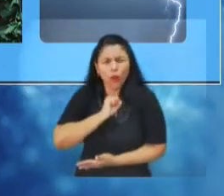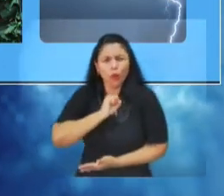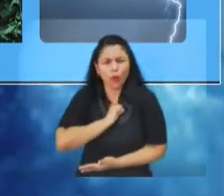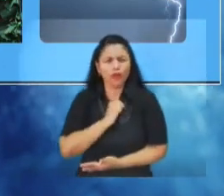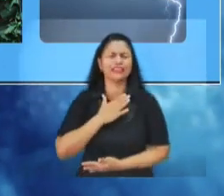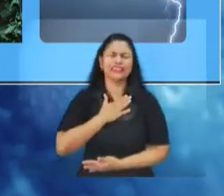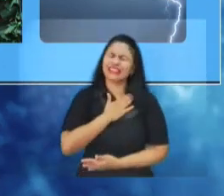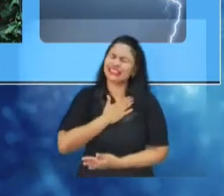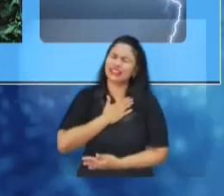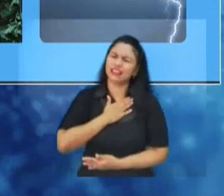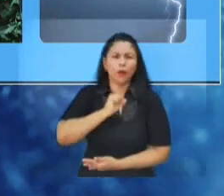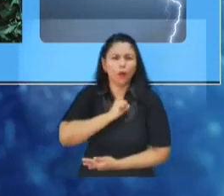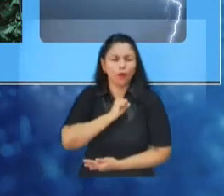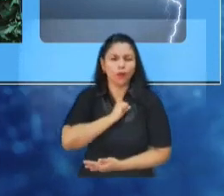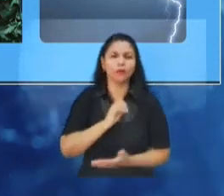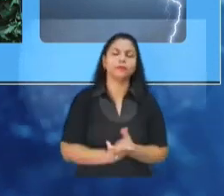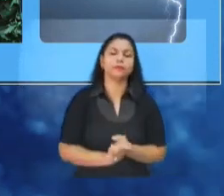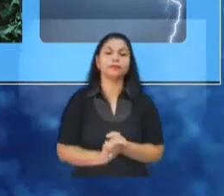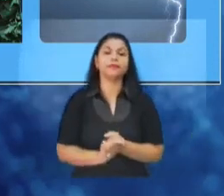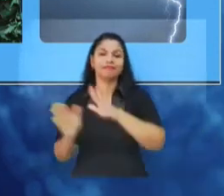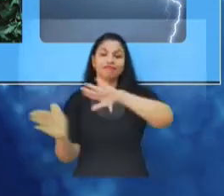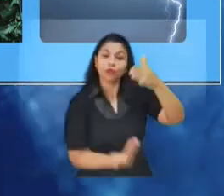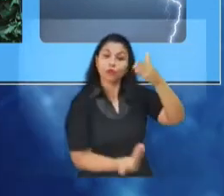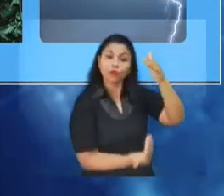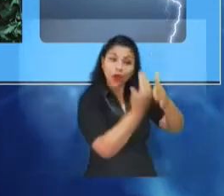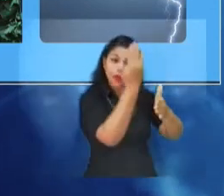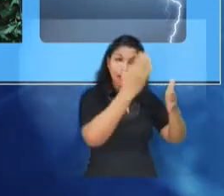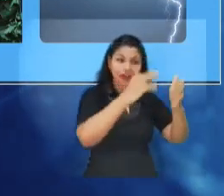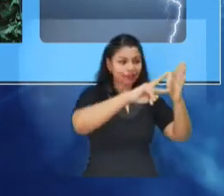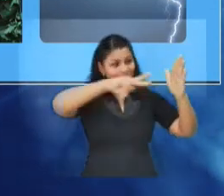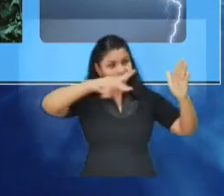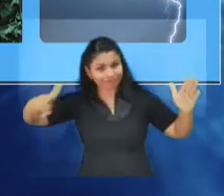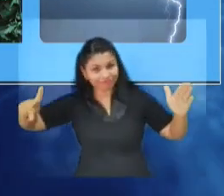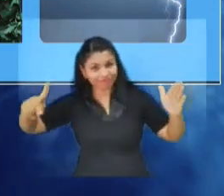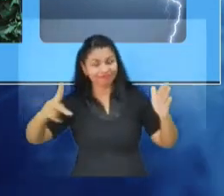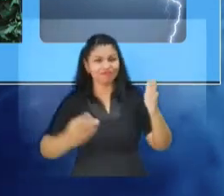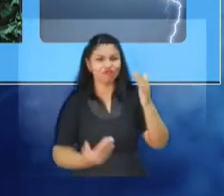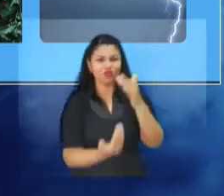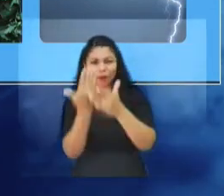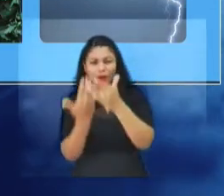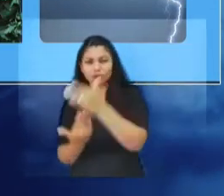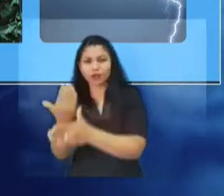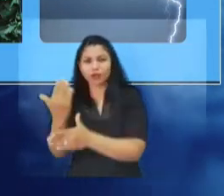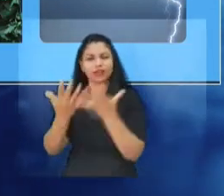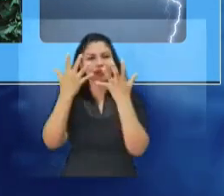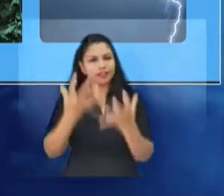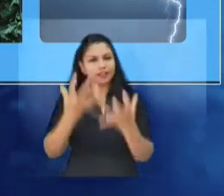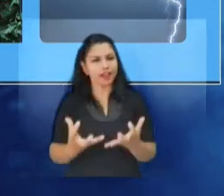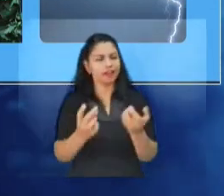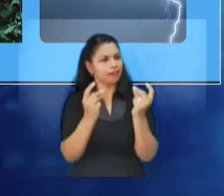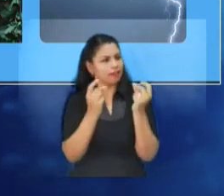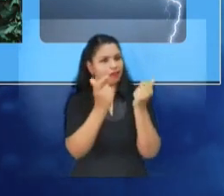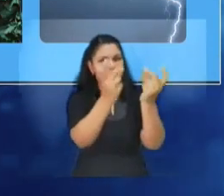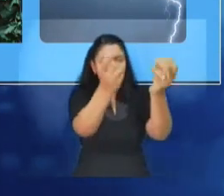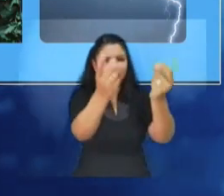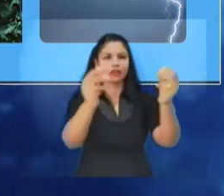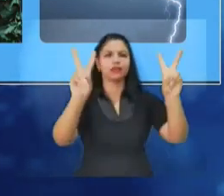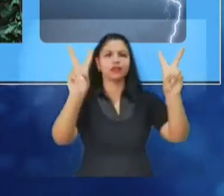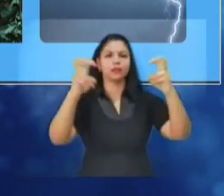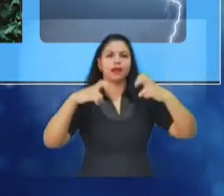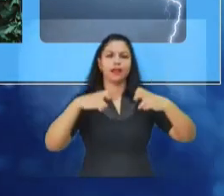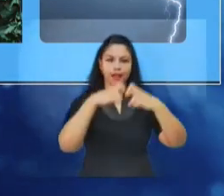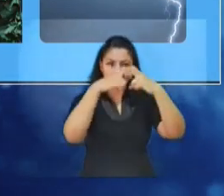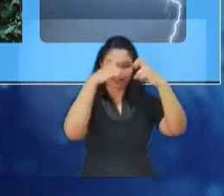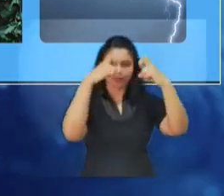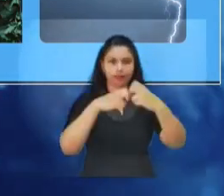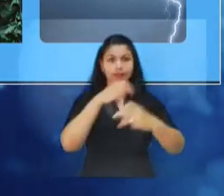Las nuevas tendencias tecnológicas buscan dispositivos más eficientes desde el punto de vista energético y dado que el mundo se